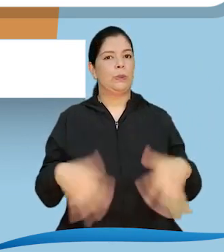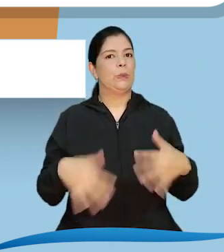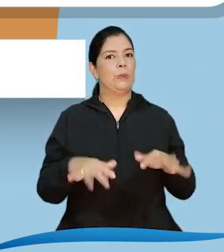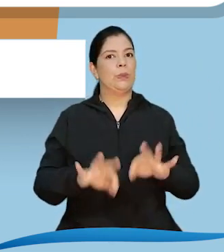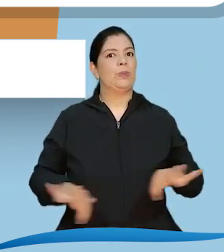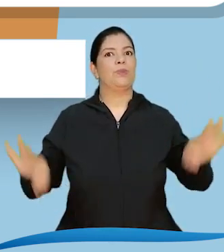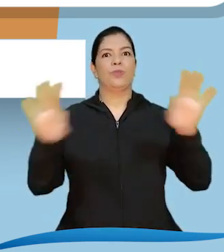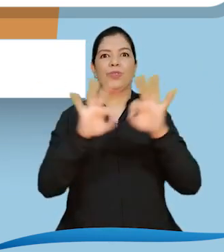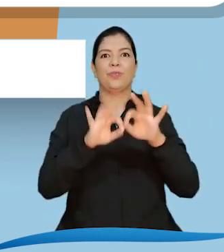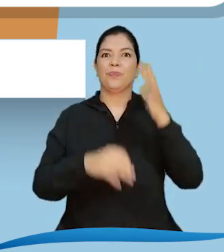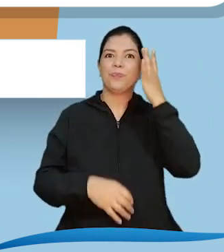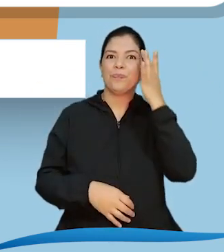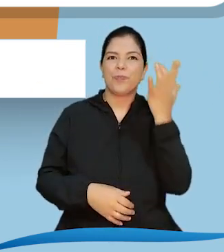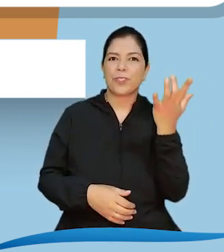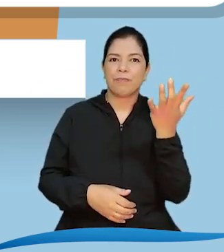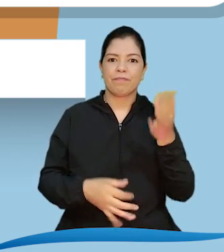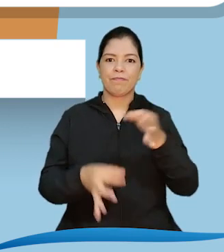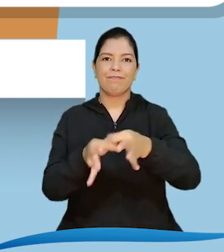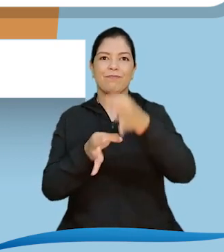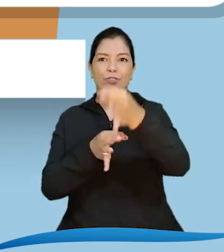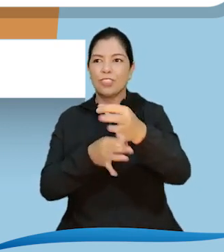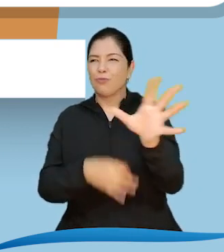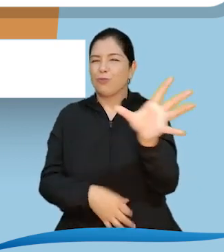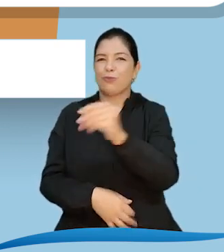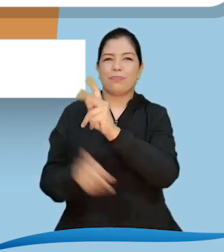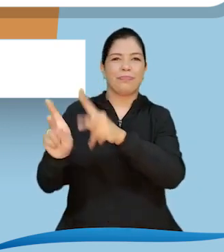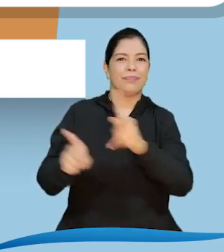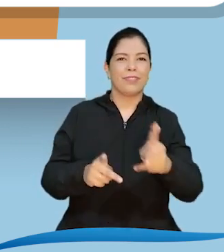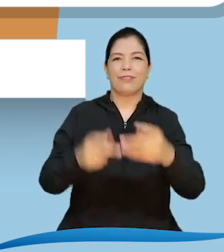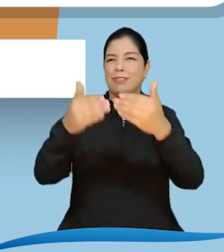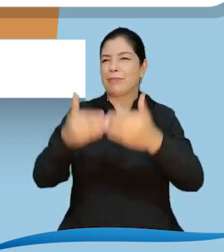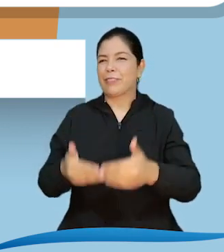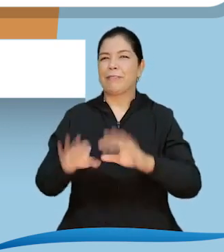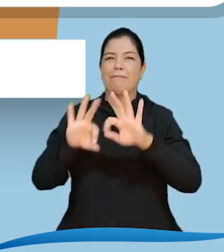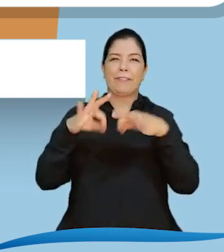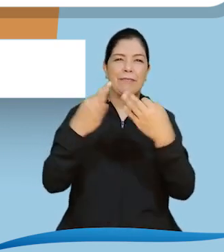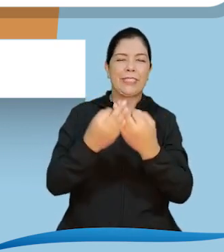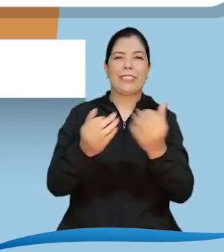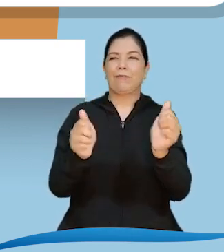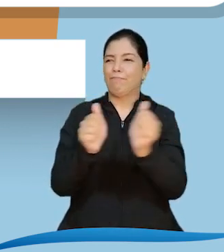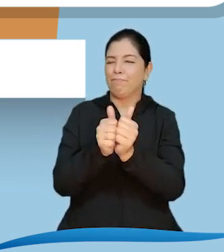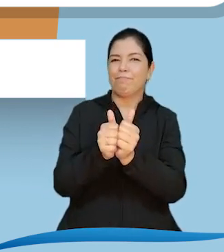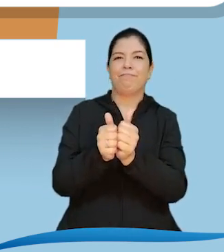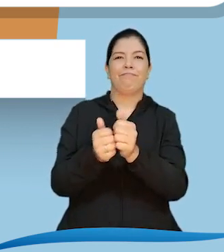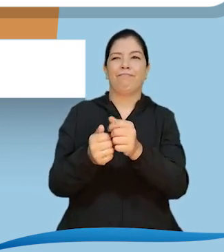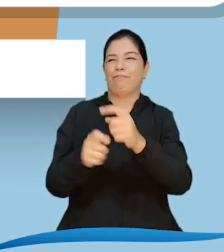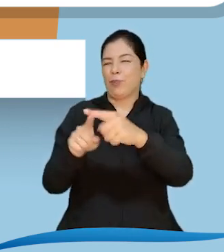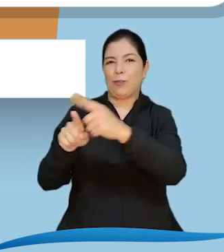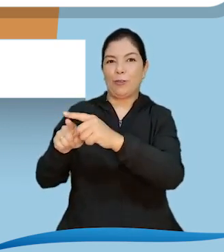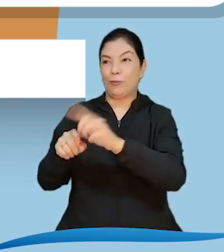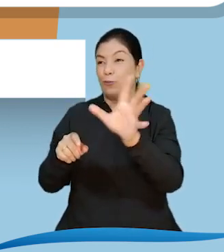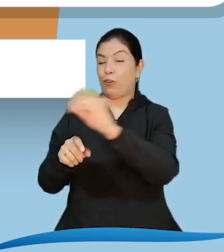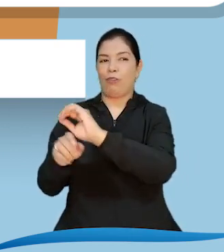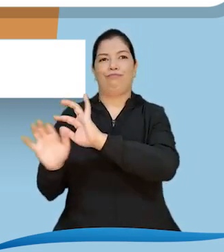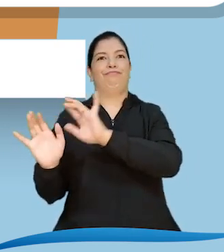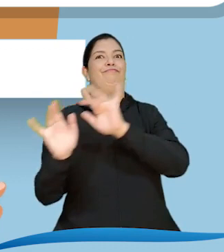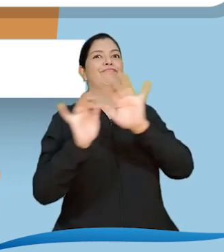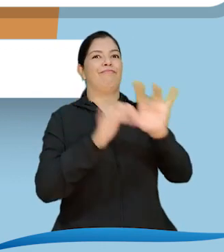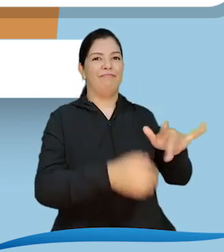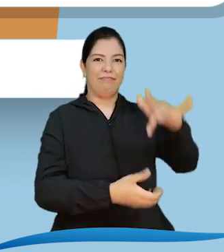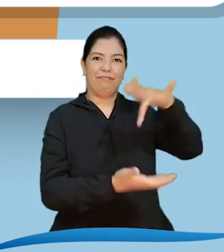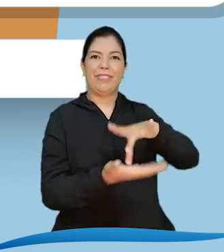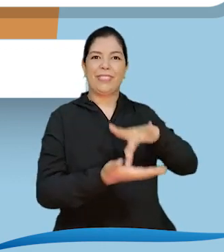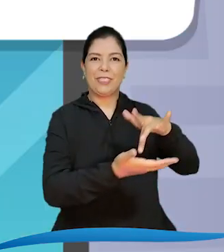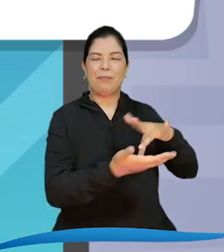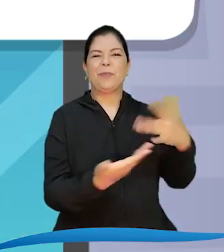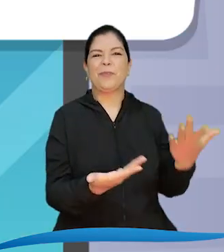toda la población del municipio o localidad con discapacidad, sus familias y o cuidadores tienen la posibilidad de participar a